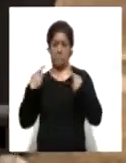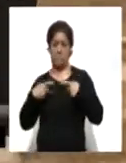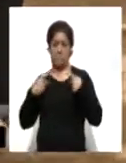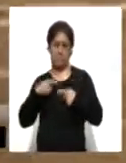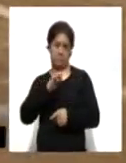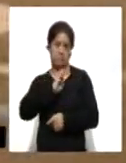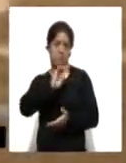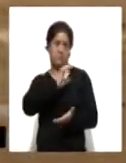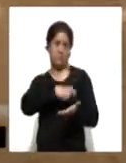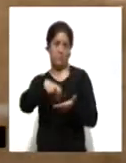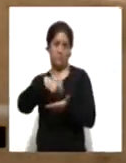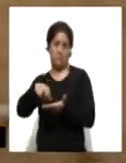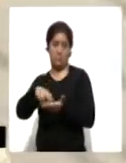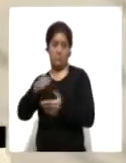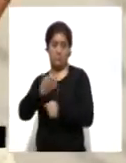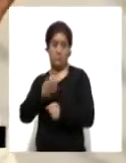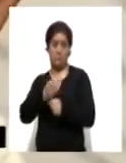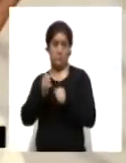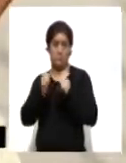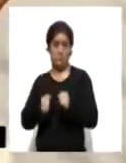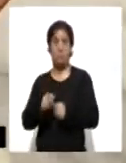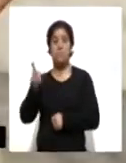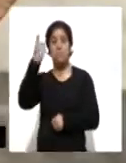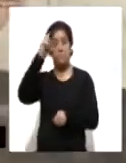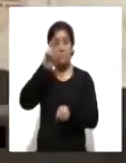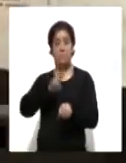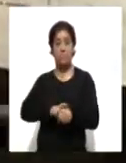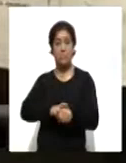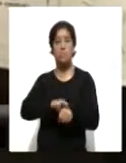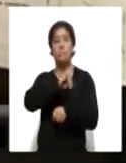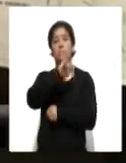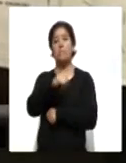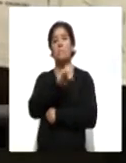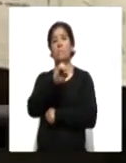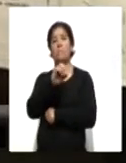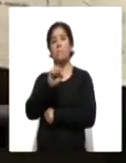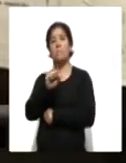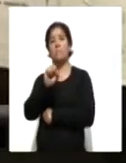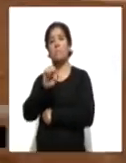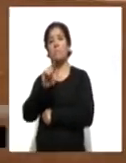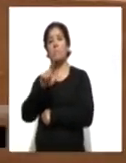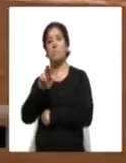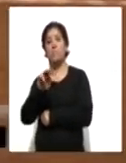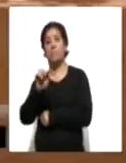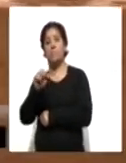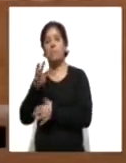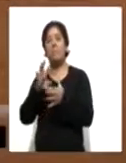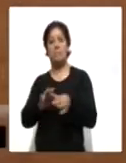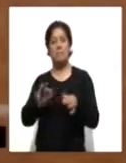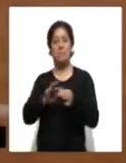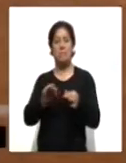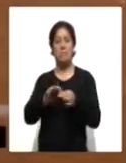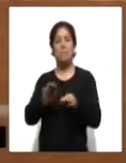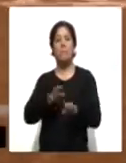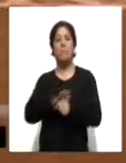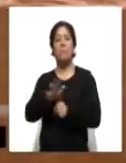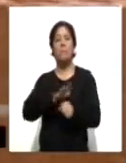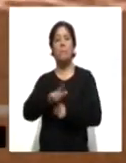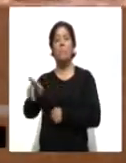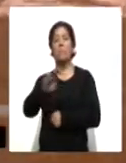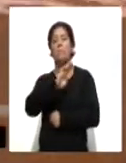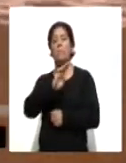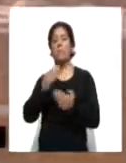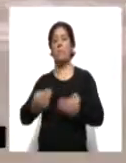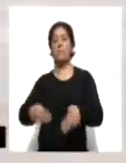ante la pandemia de COVID-19. El director de Industria y Comercio, José Luis Telosha, explicó las medidas sanitarias que se implementan en el mercado nuevo para